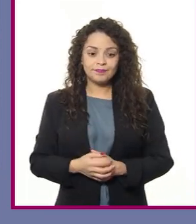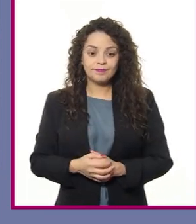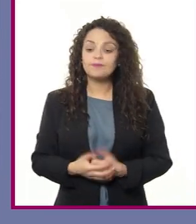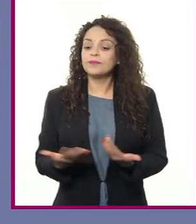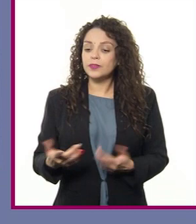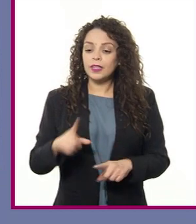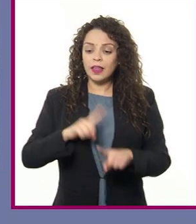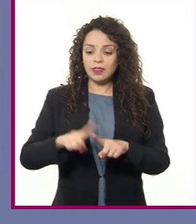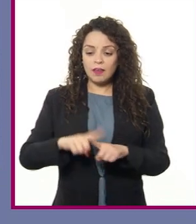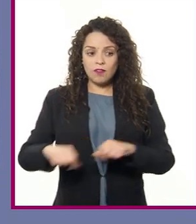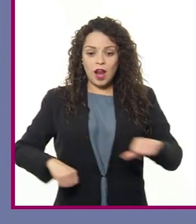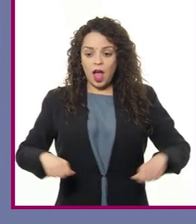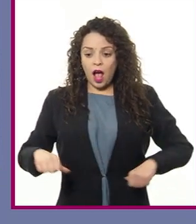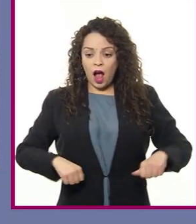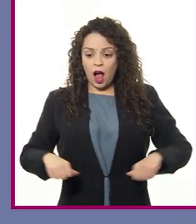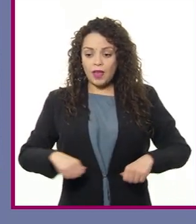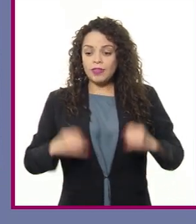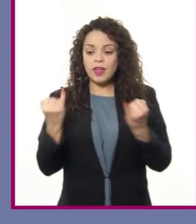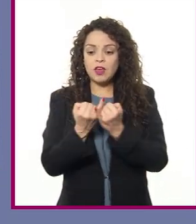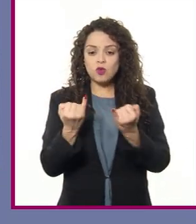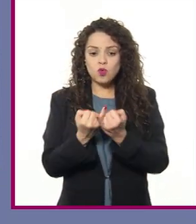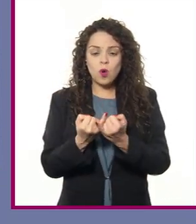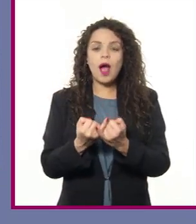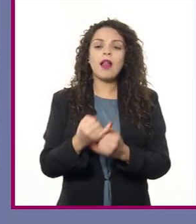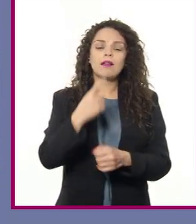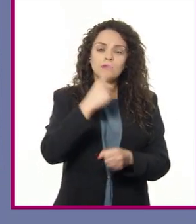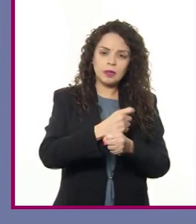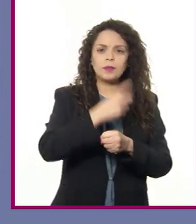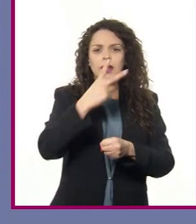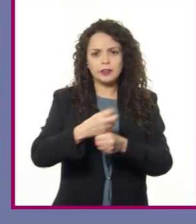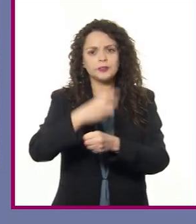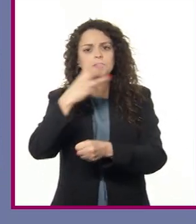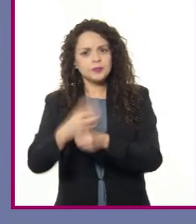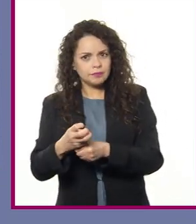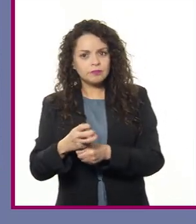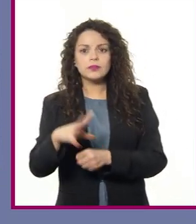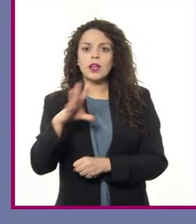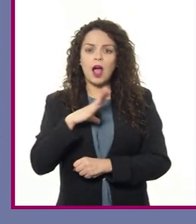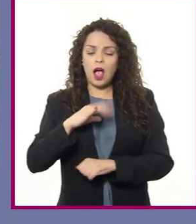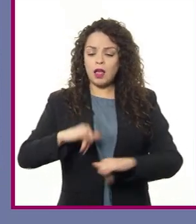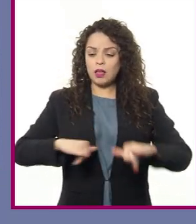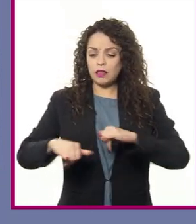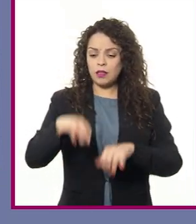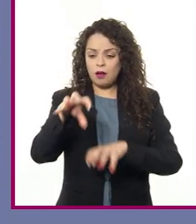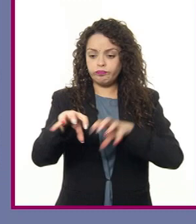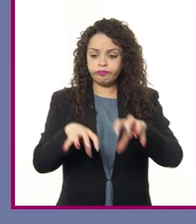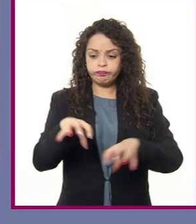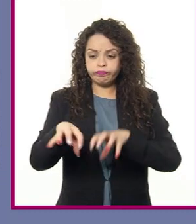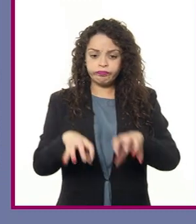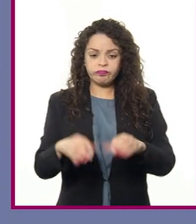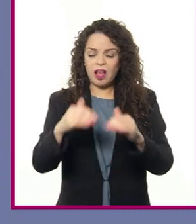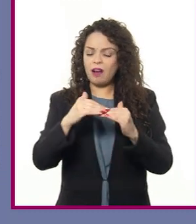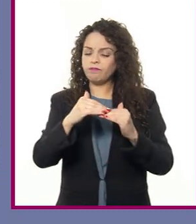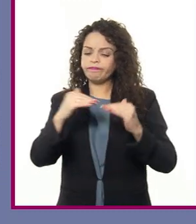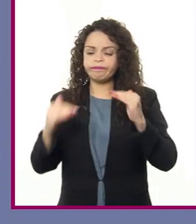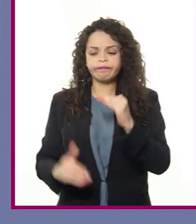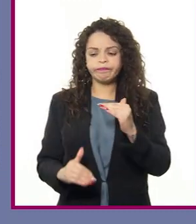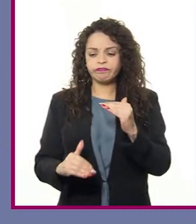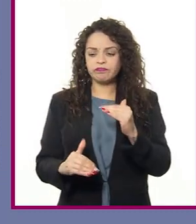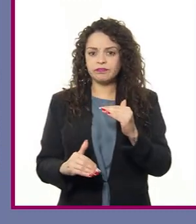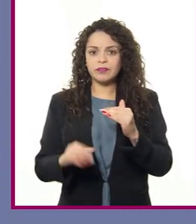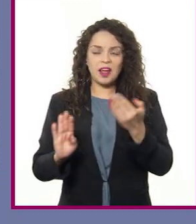las actividades económicas primarias, igual que las secundarias y las terciarias, tienen una distribución desigual en el mundo.